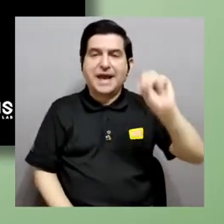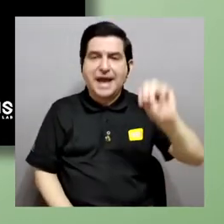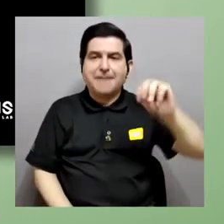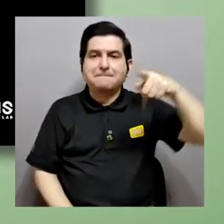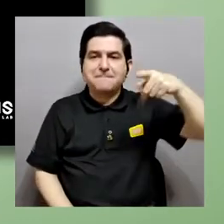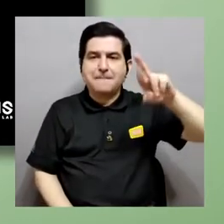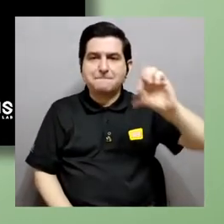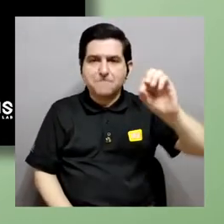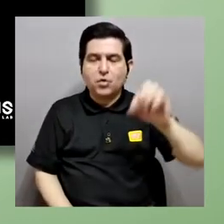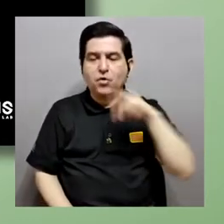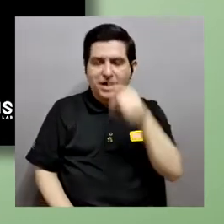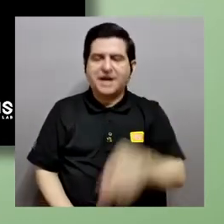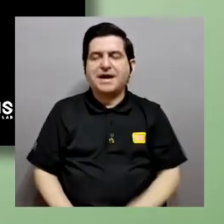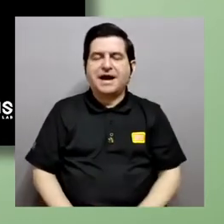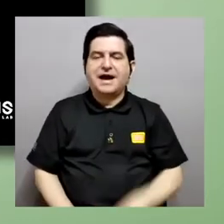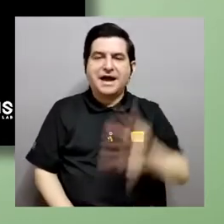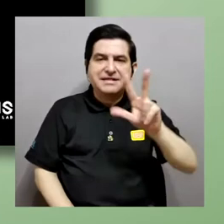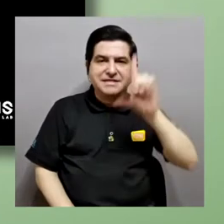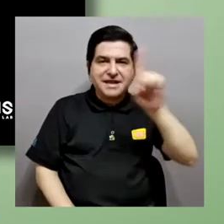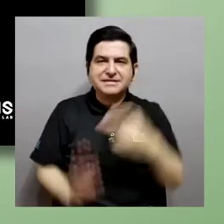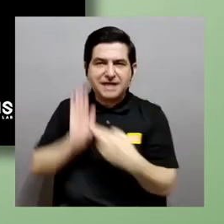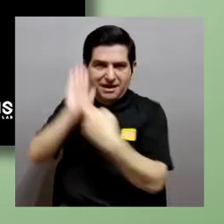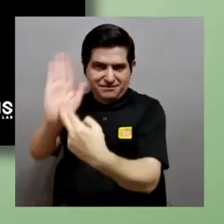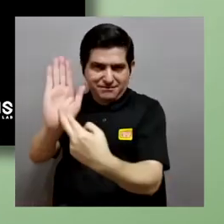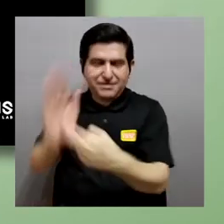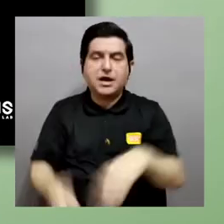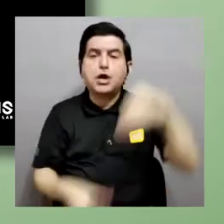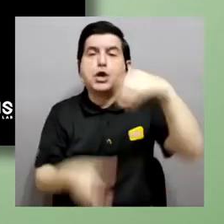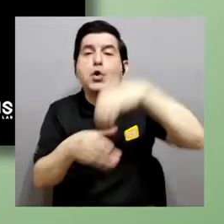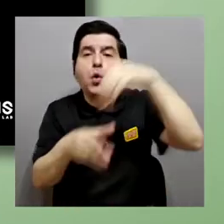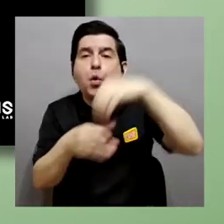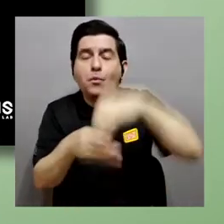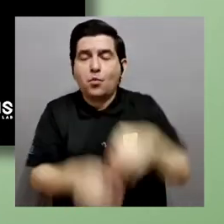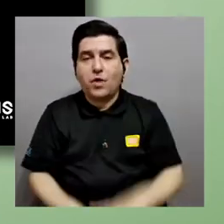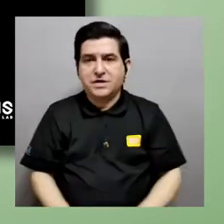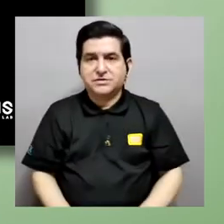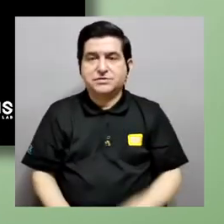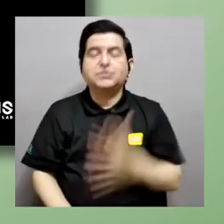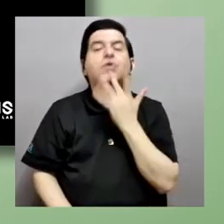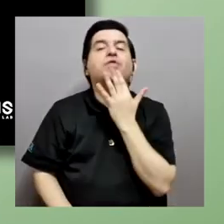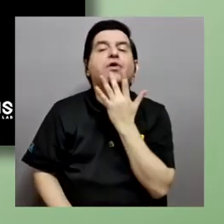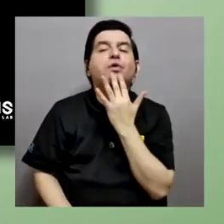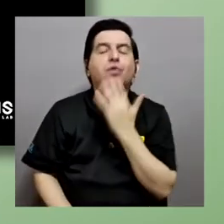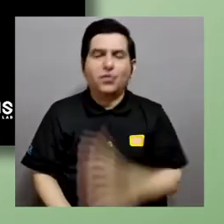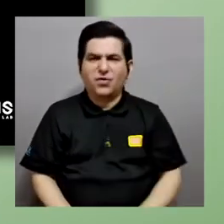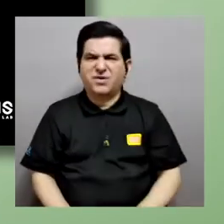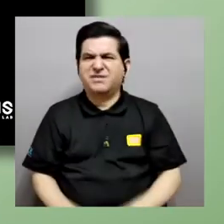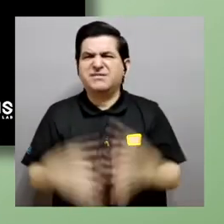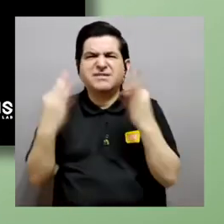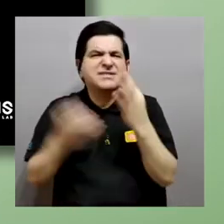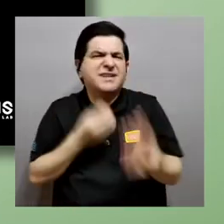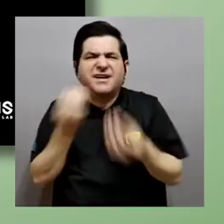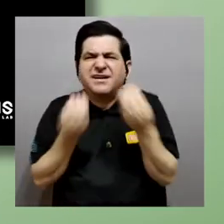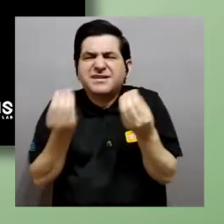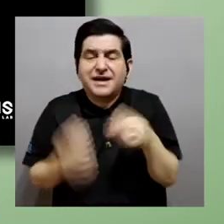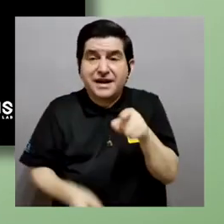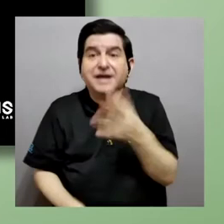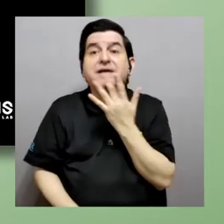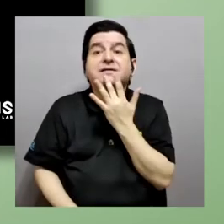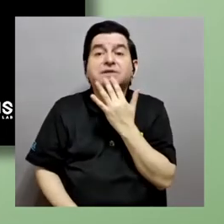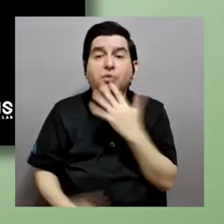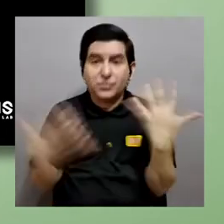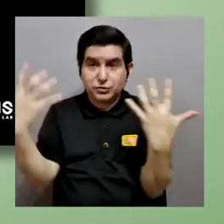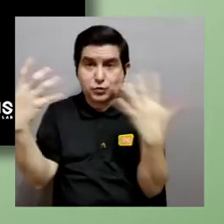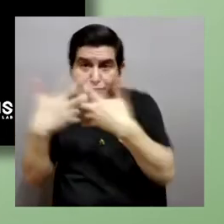Tridimensional. Y ahí tenemos un compuesto, el opinavir, que está en colores. Entonces, ¿qué es lo que se busca? Que ese compuesto se acople, ¿verdad? En